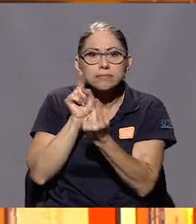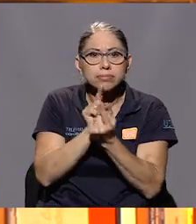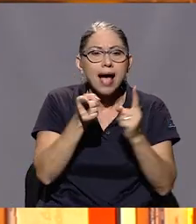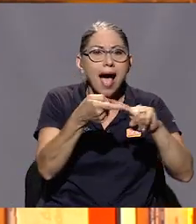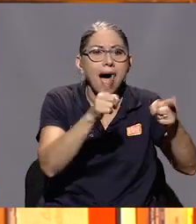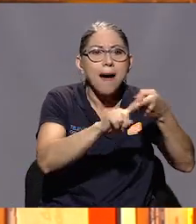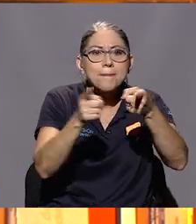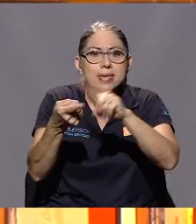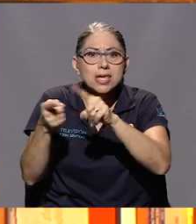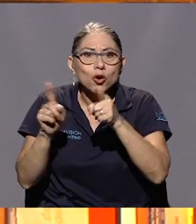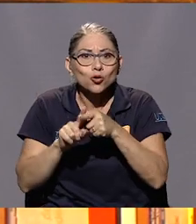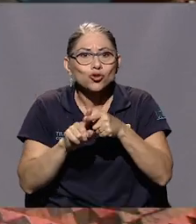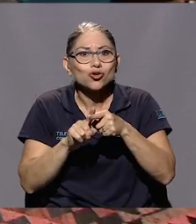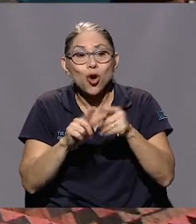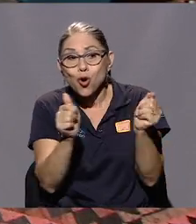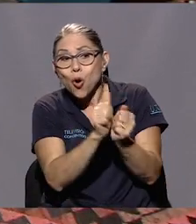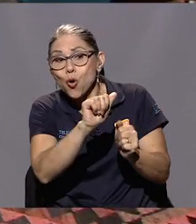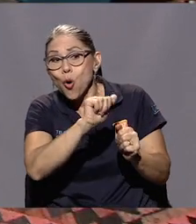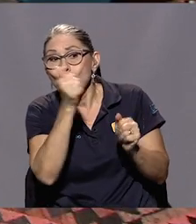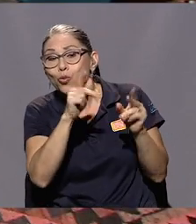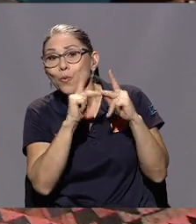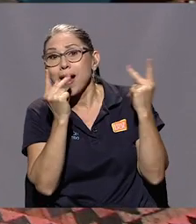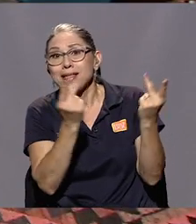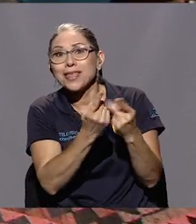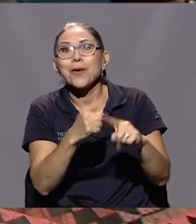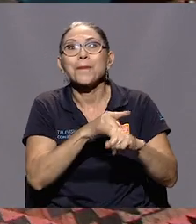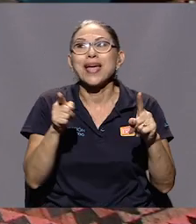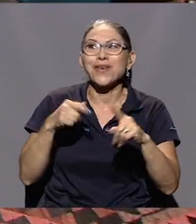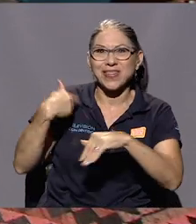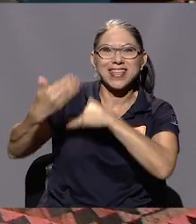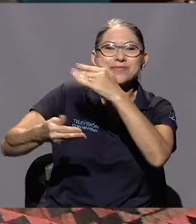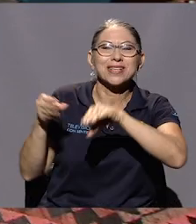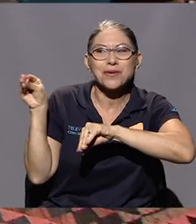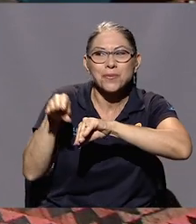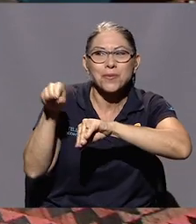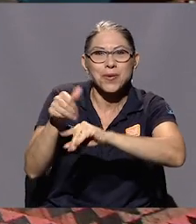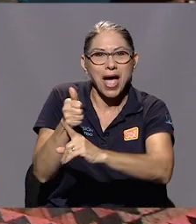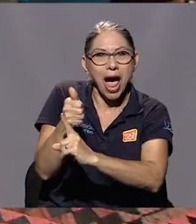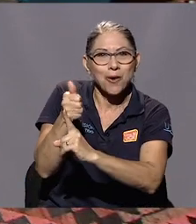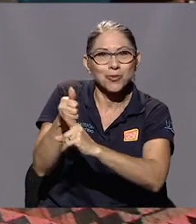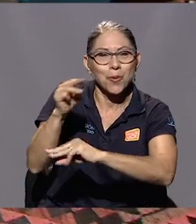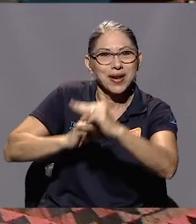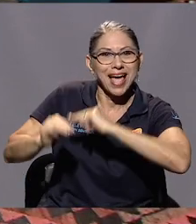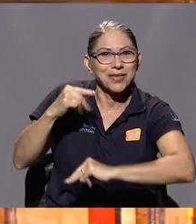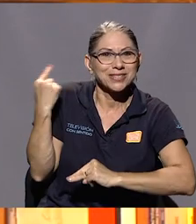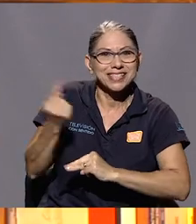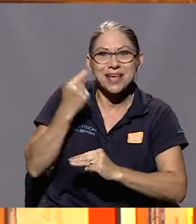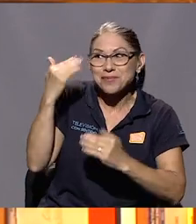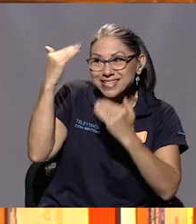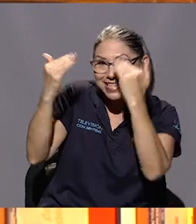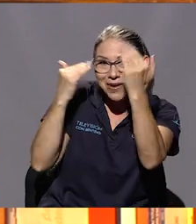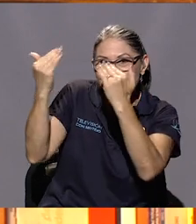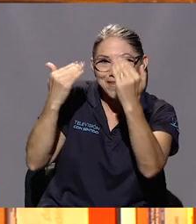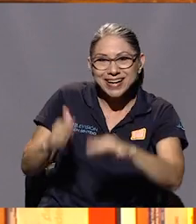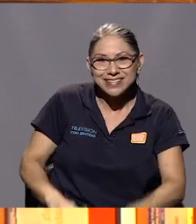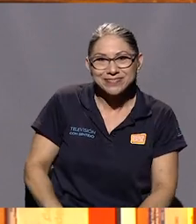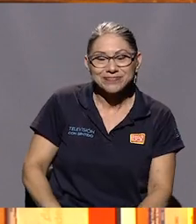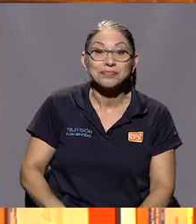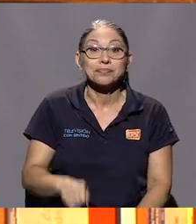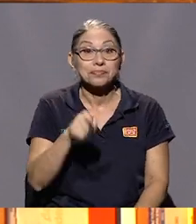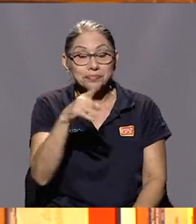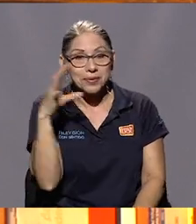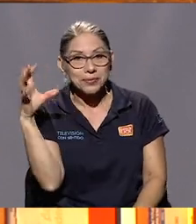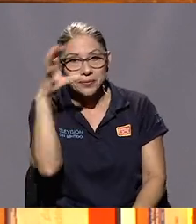que militaban en la acera de enfrente, en el automercado siempre se saludaban. Te das cuenta que nunca,